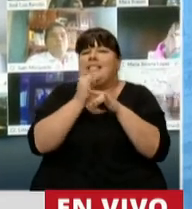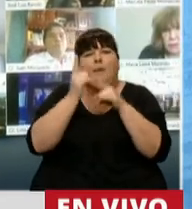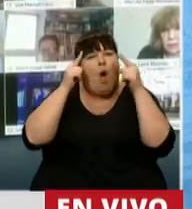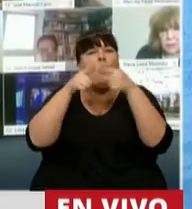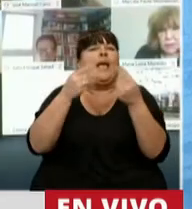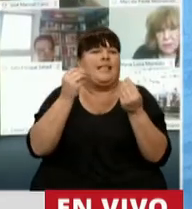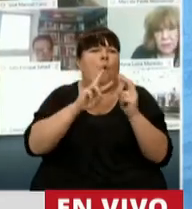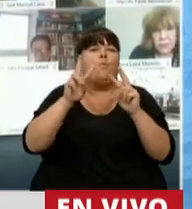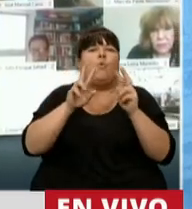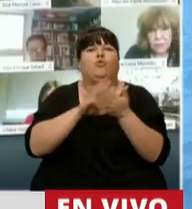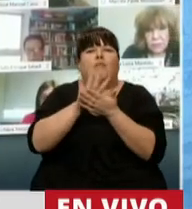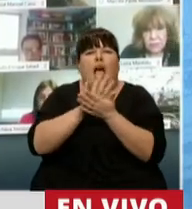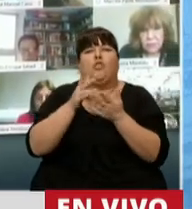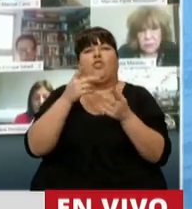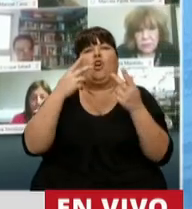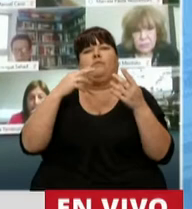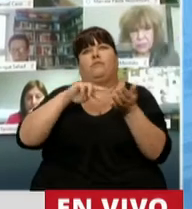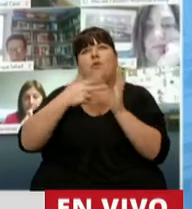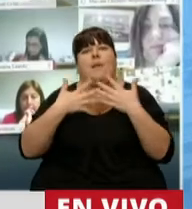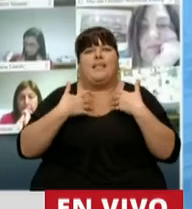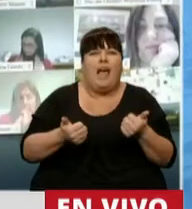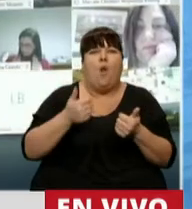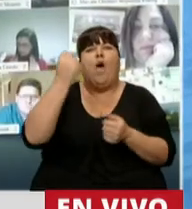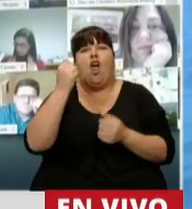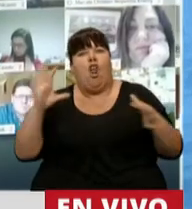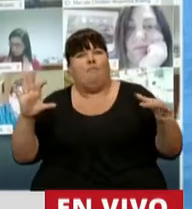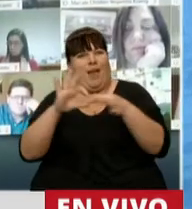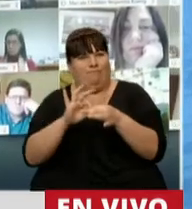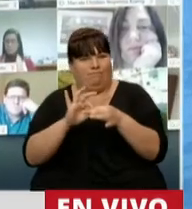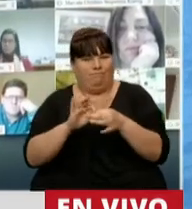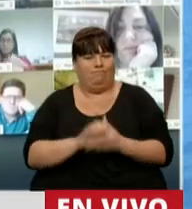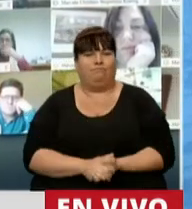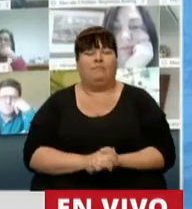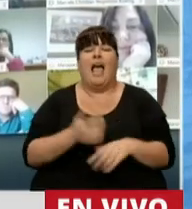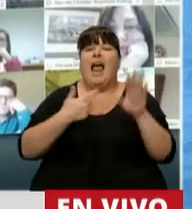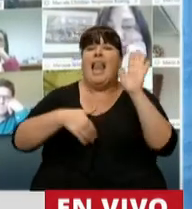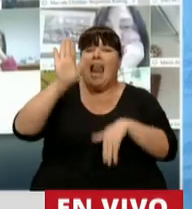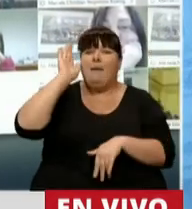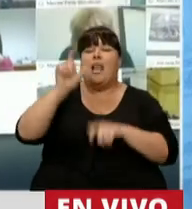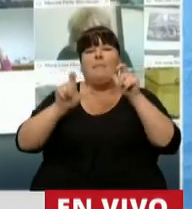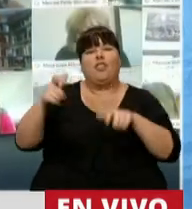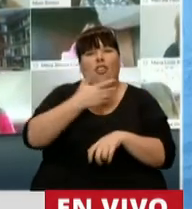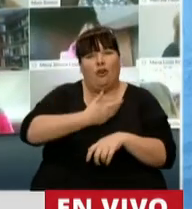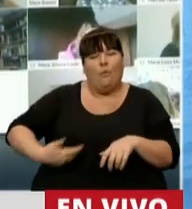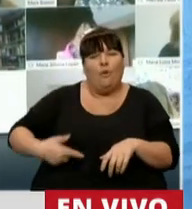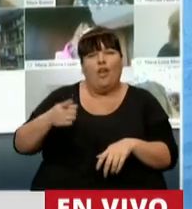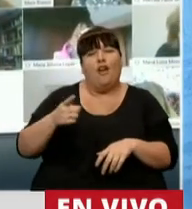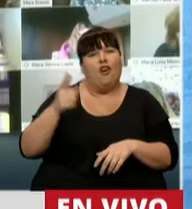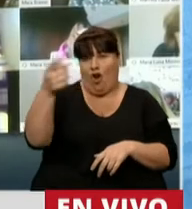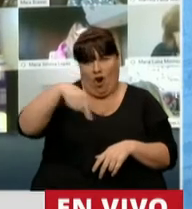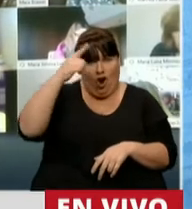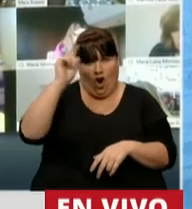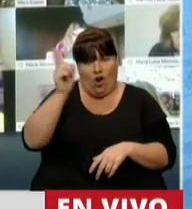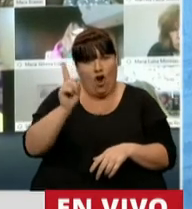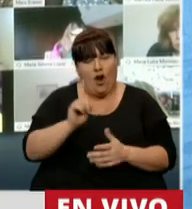norte de conciliar las necesidades sanitarias con las necesidades económicas porque a gran parte de los funcionarios no lo